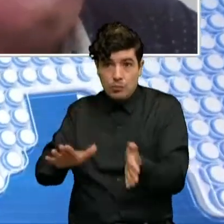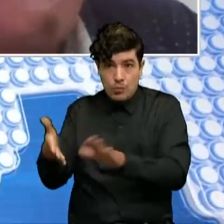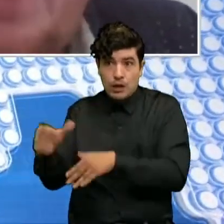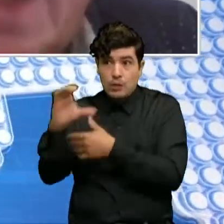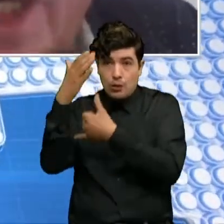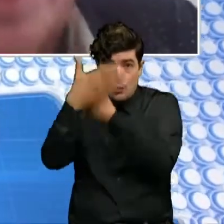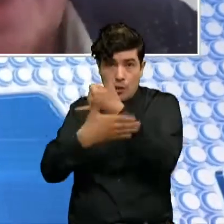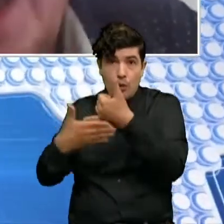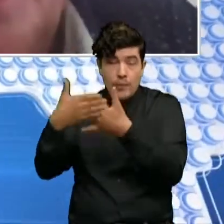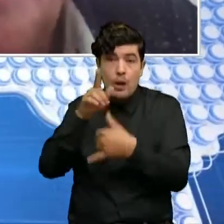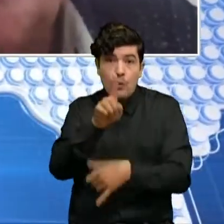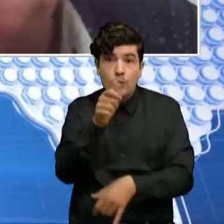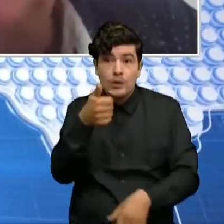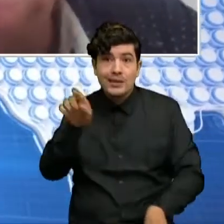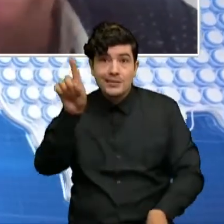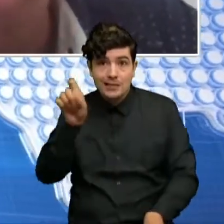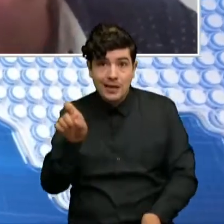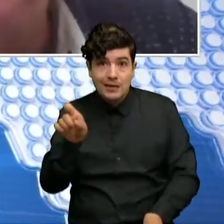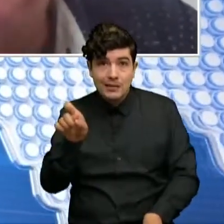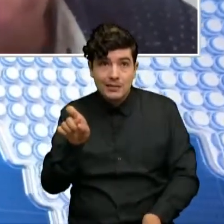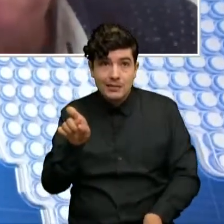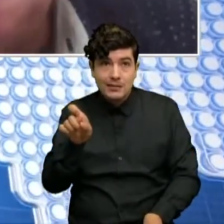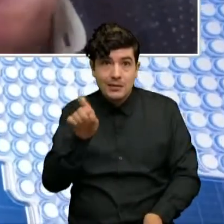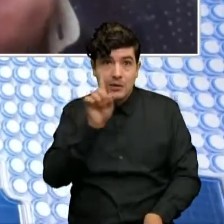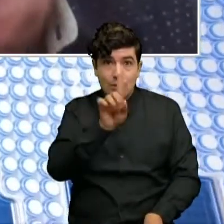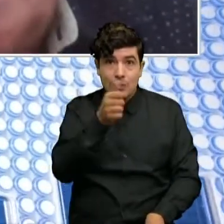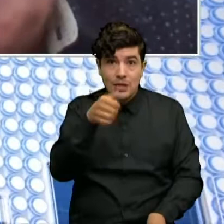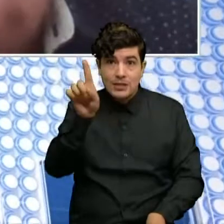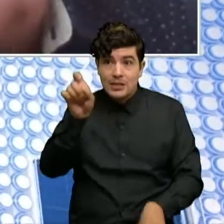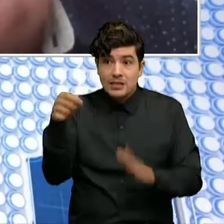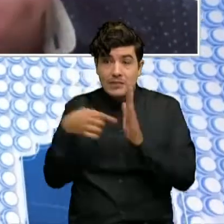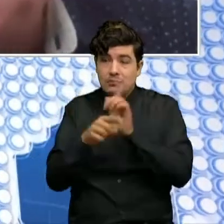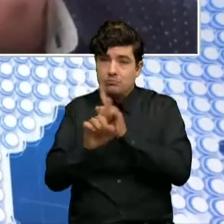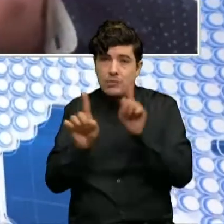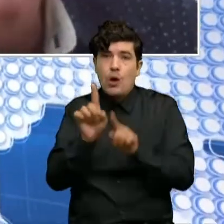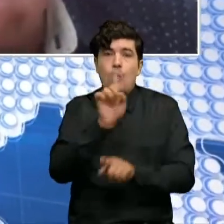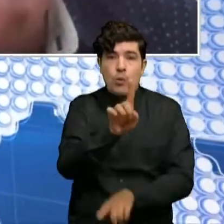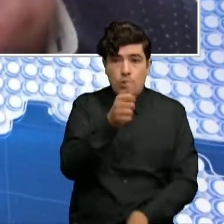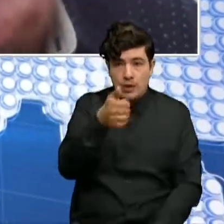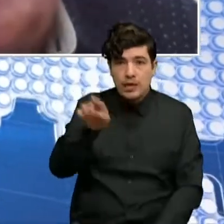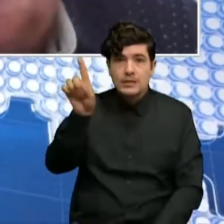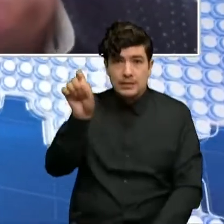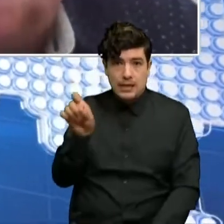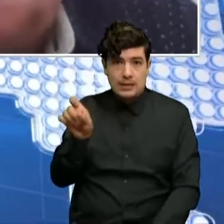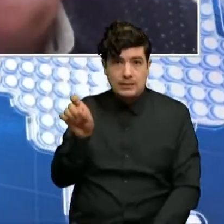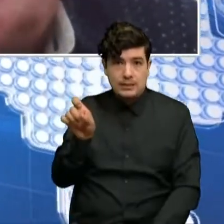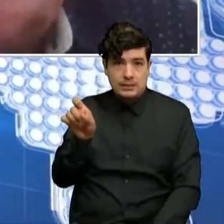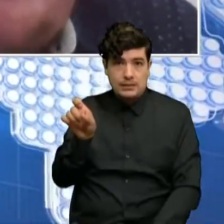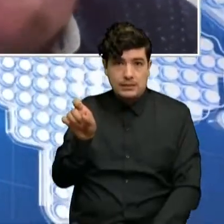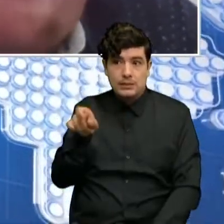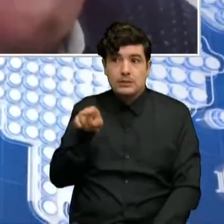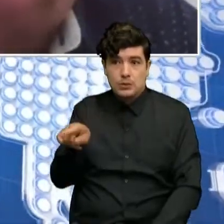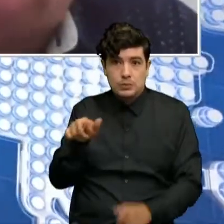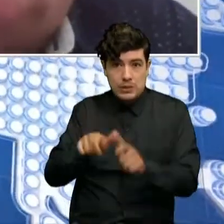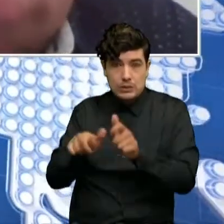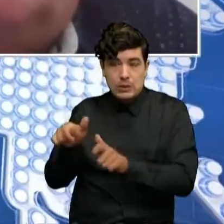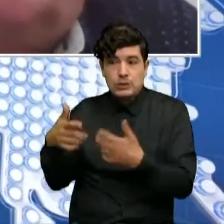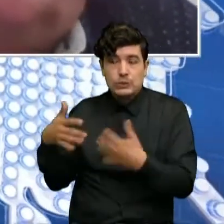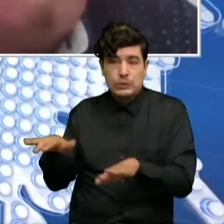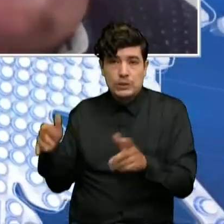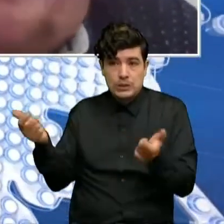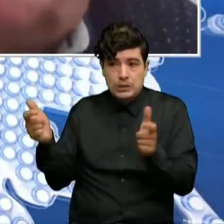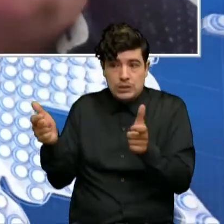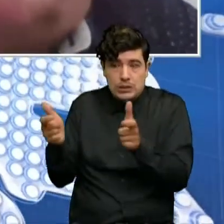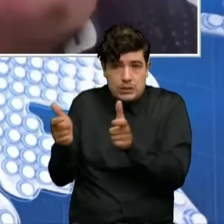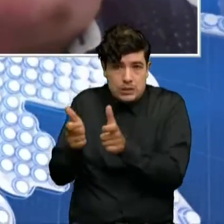cárceles del país. 116, no 116 mil. Y eso es una cifra realmente, pues no debería ser ninguno, pero es una cifra supremamente baja